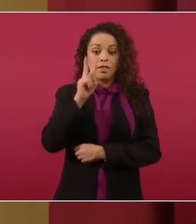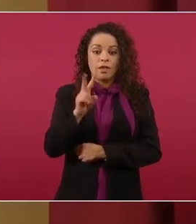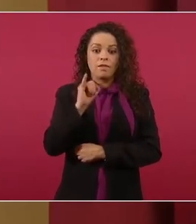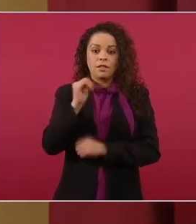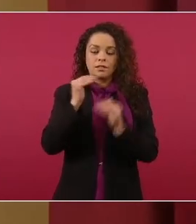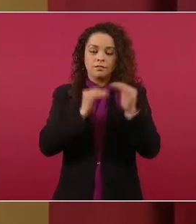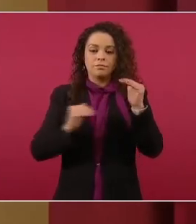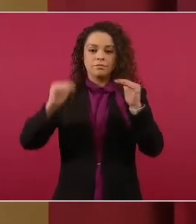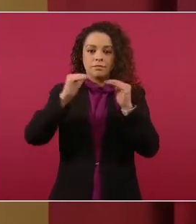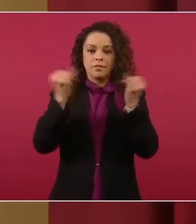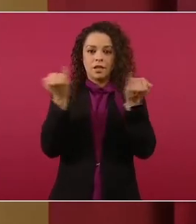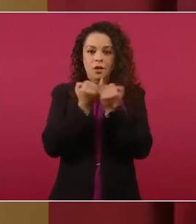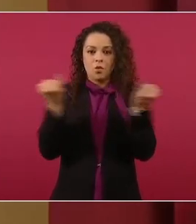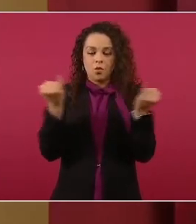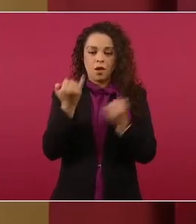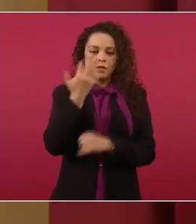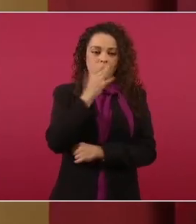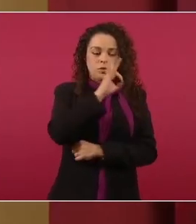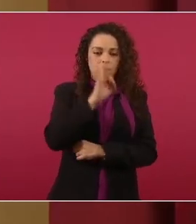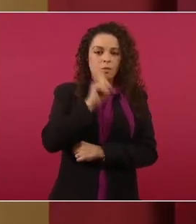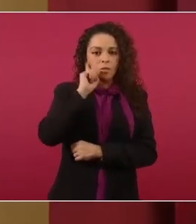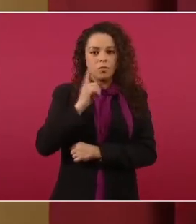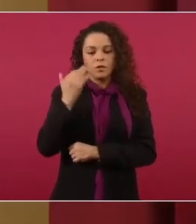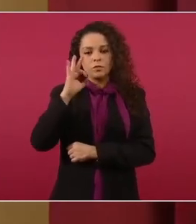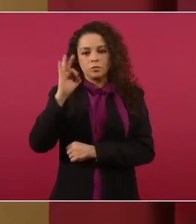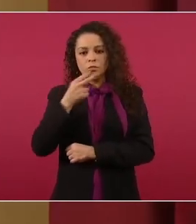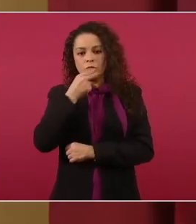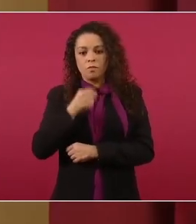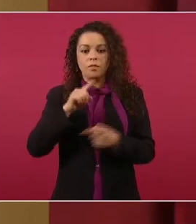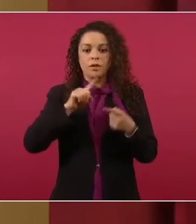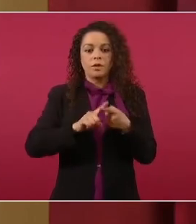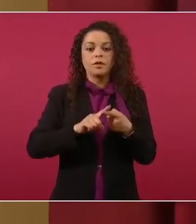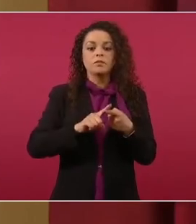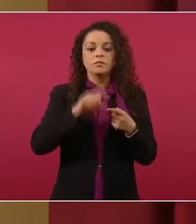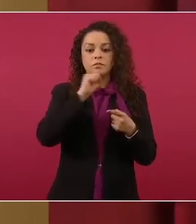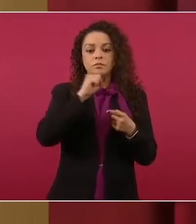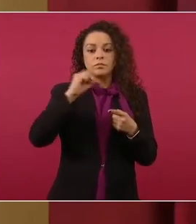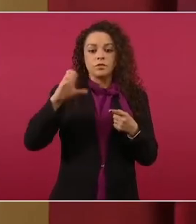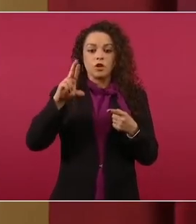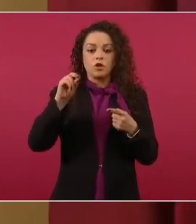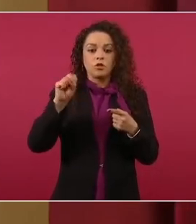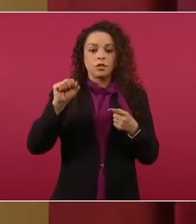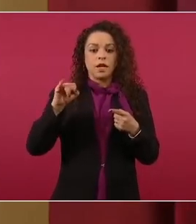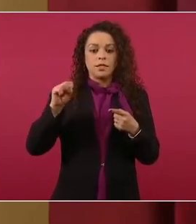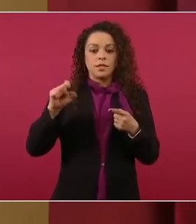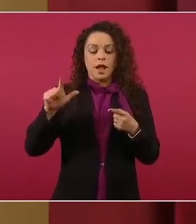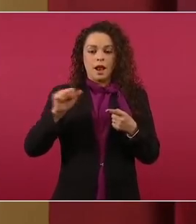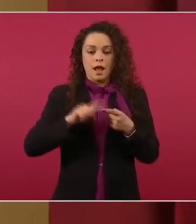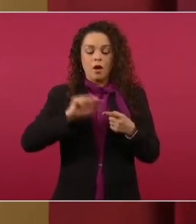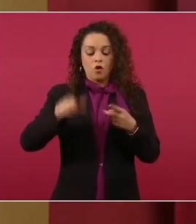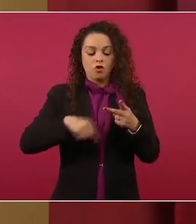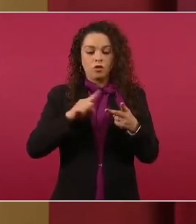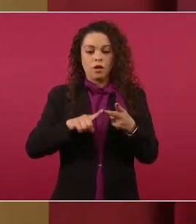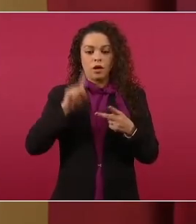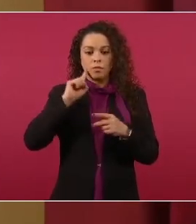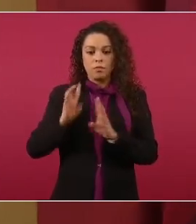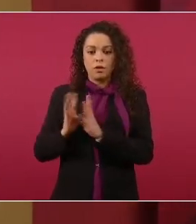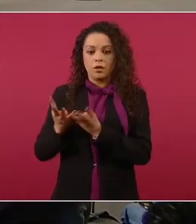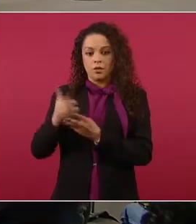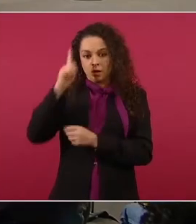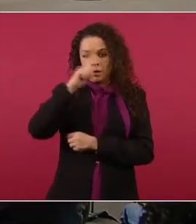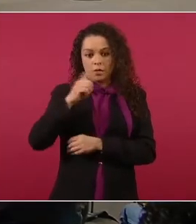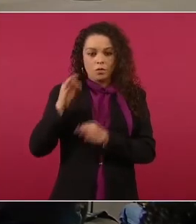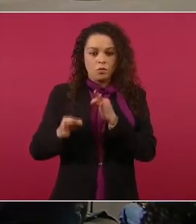es la Secretaria de Seguridad y Protección Ciudadana, Rosa Isela Rodríguez, y la otra es la consejera jurídica del